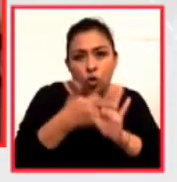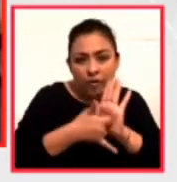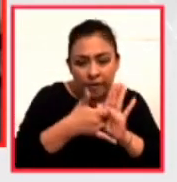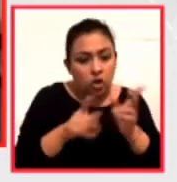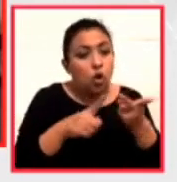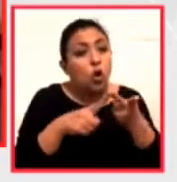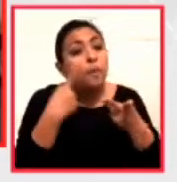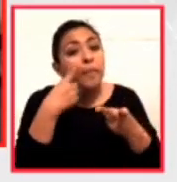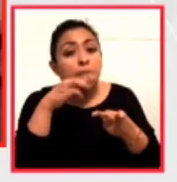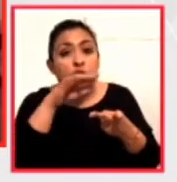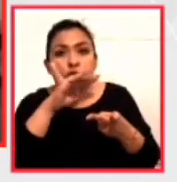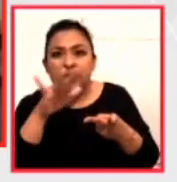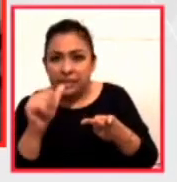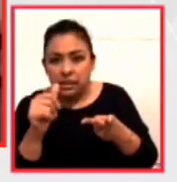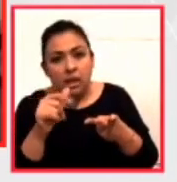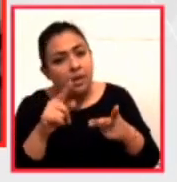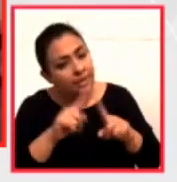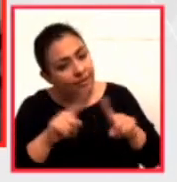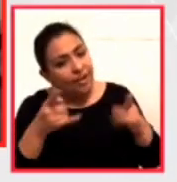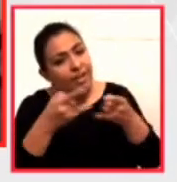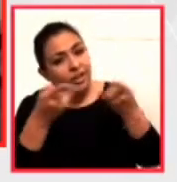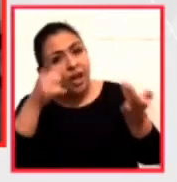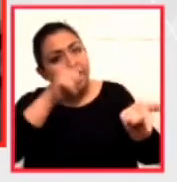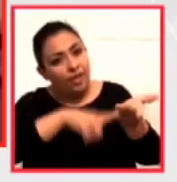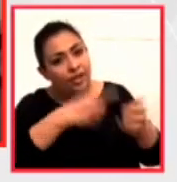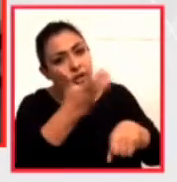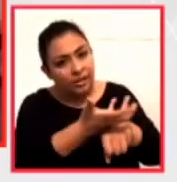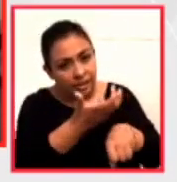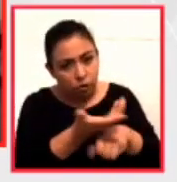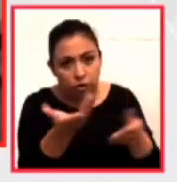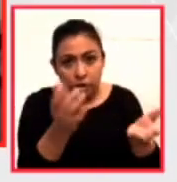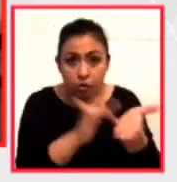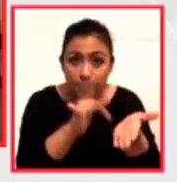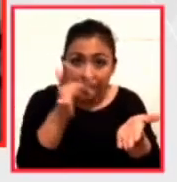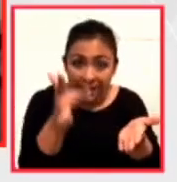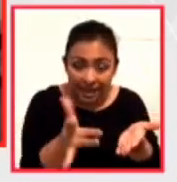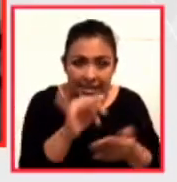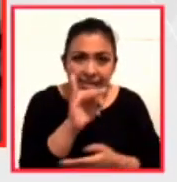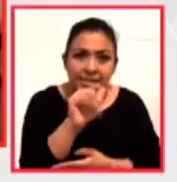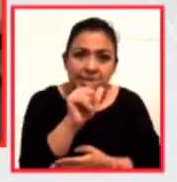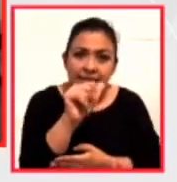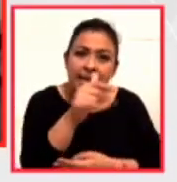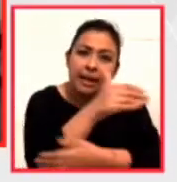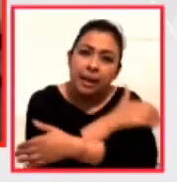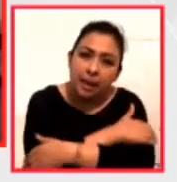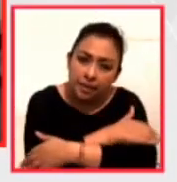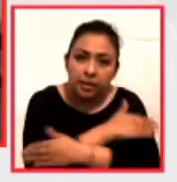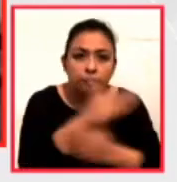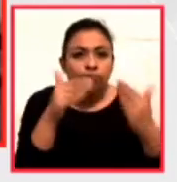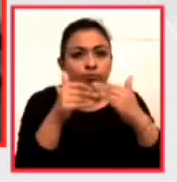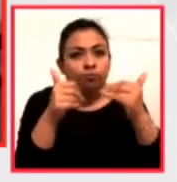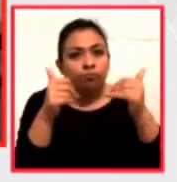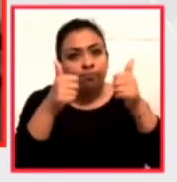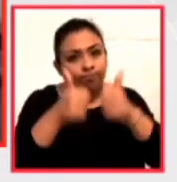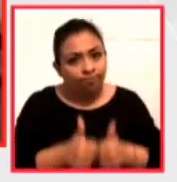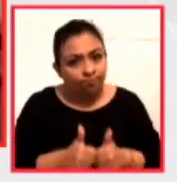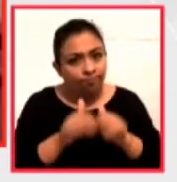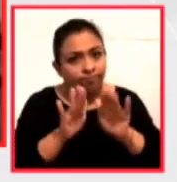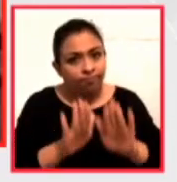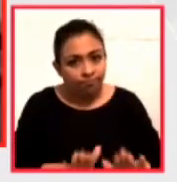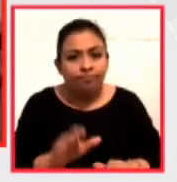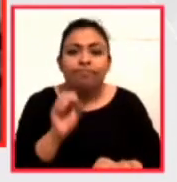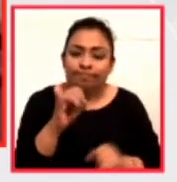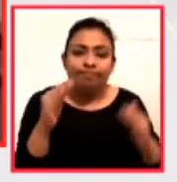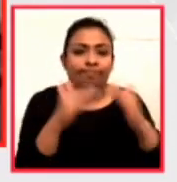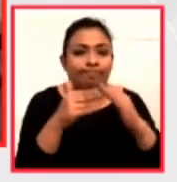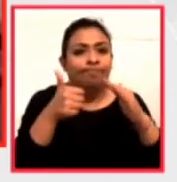pasando en Michigan, que esa es otra historia hacia el interior de Estados Unidos. Muchísimas gracias, Liliana. Un fuerte abrazo y a quedarse en casa. A quedarse en casa.